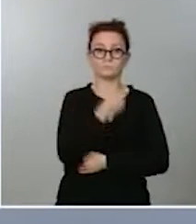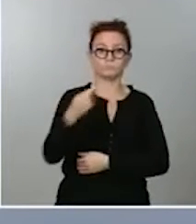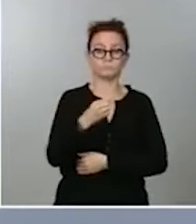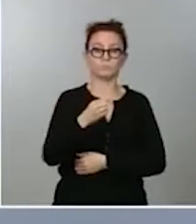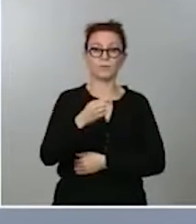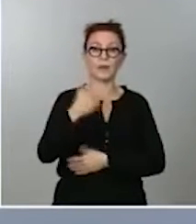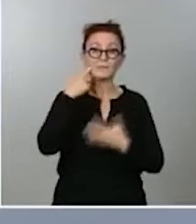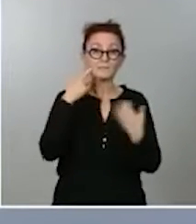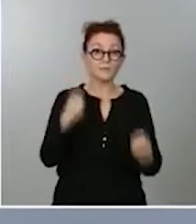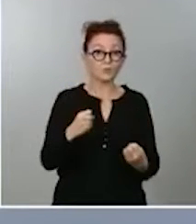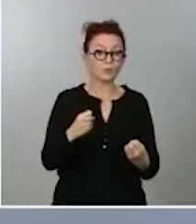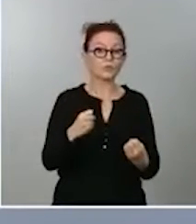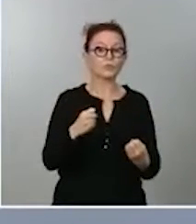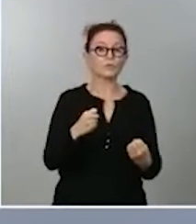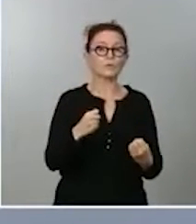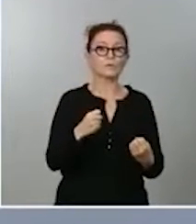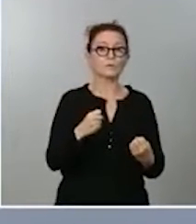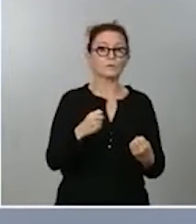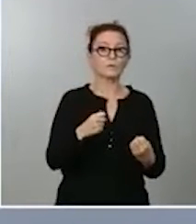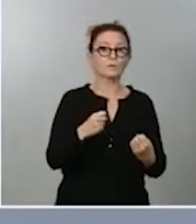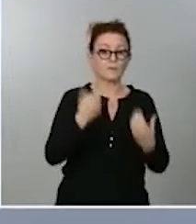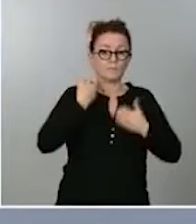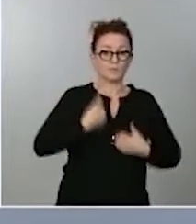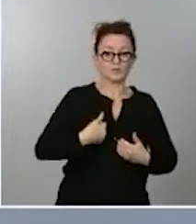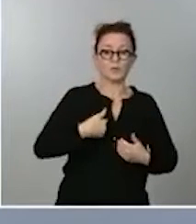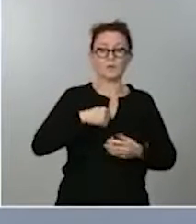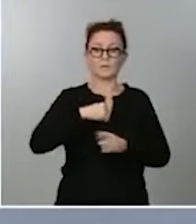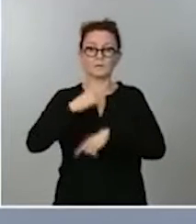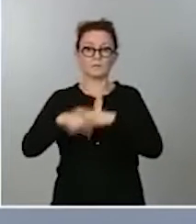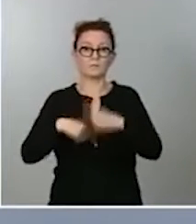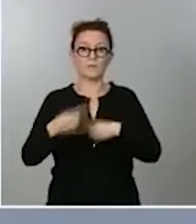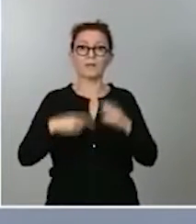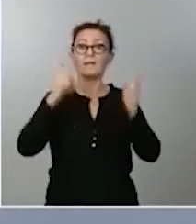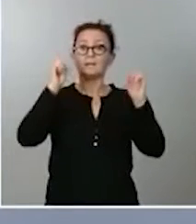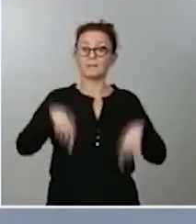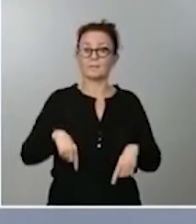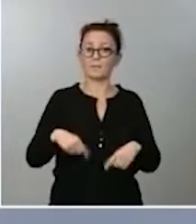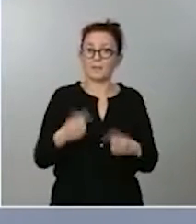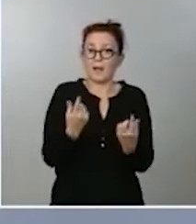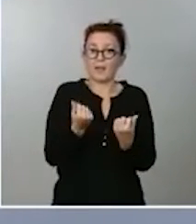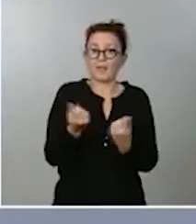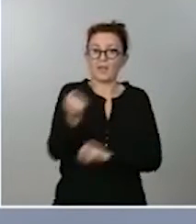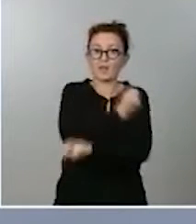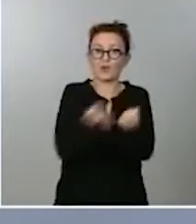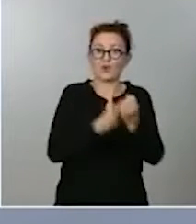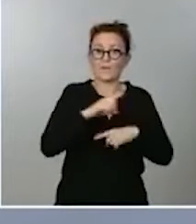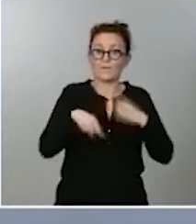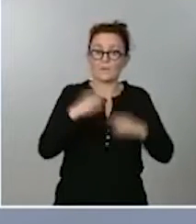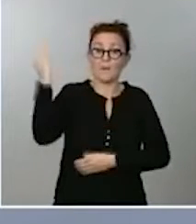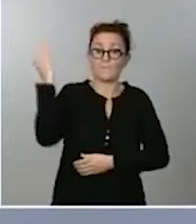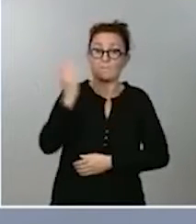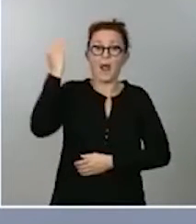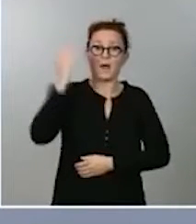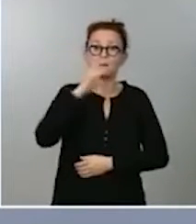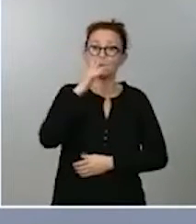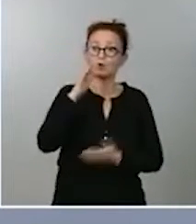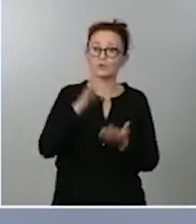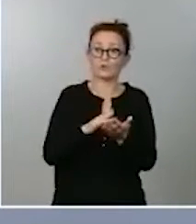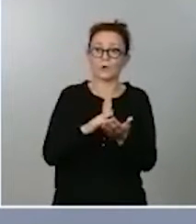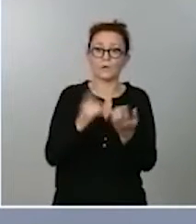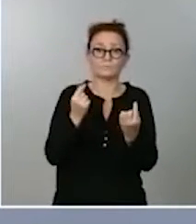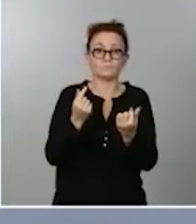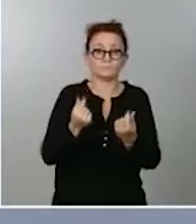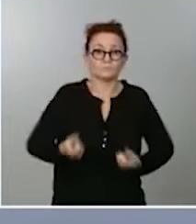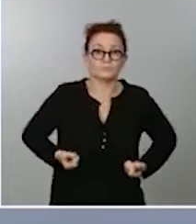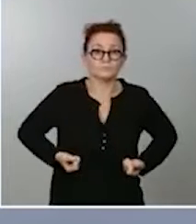las familias, para la salud de los individuos y también para las economías familiares, dado que se ha producido un quebranto económico de muchas unidades